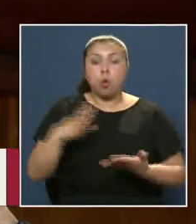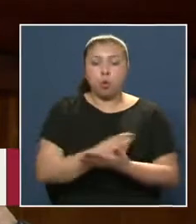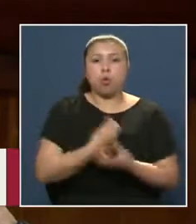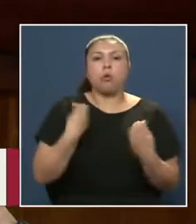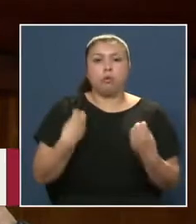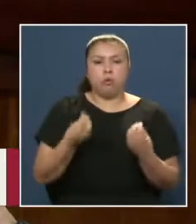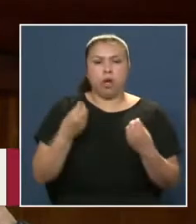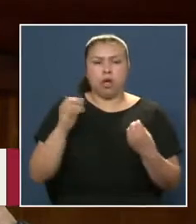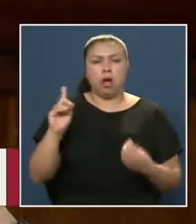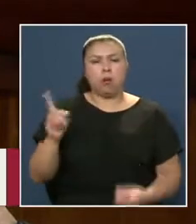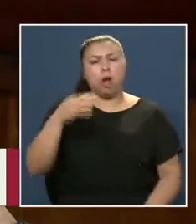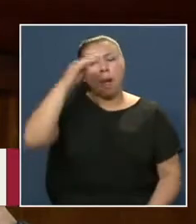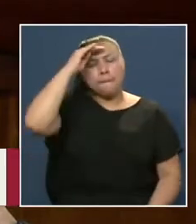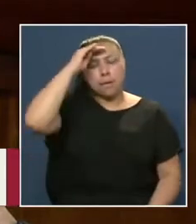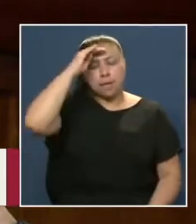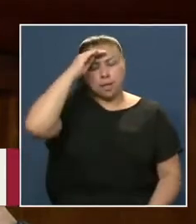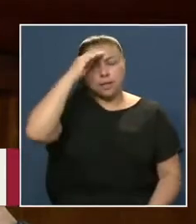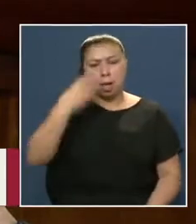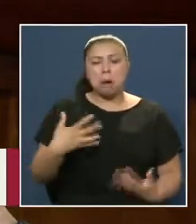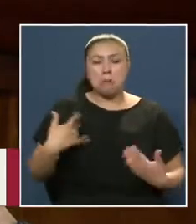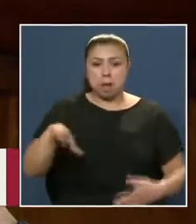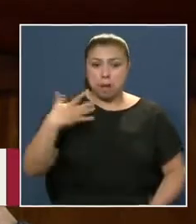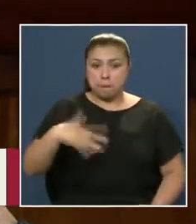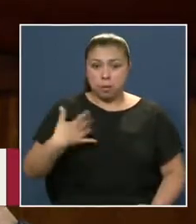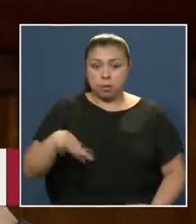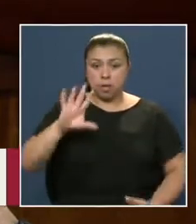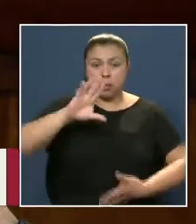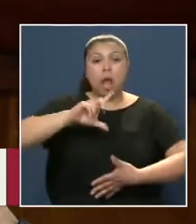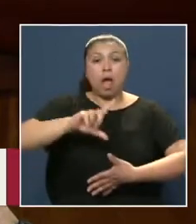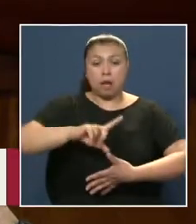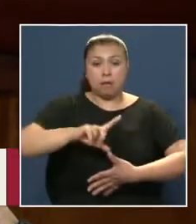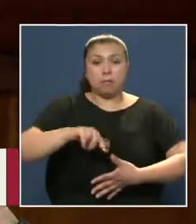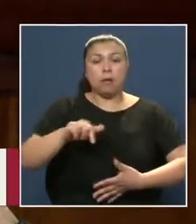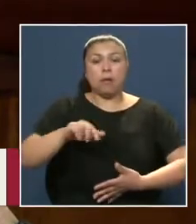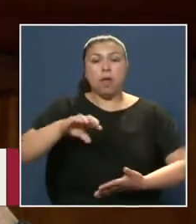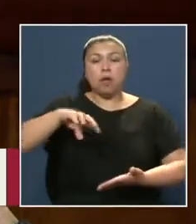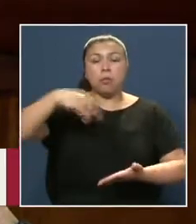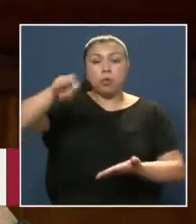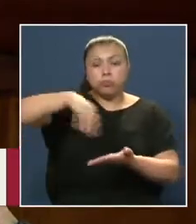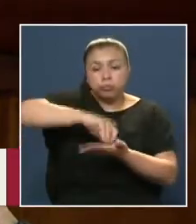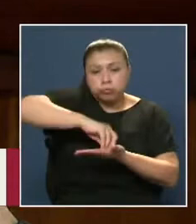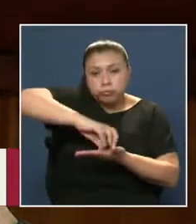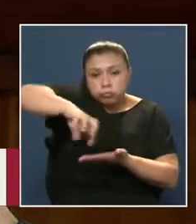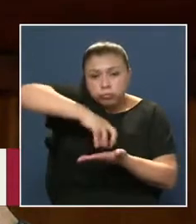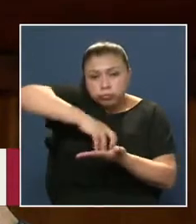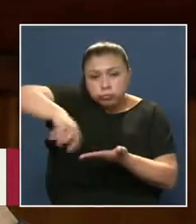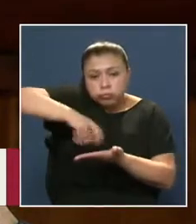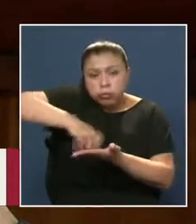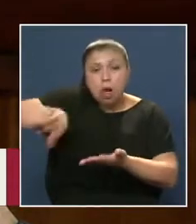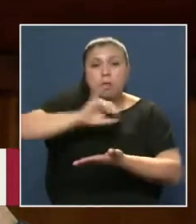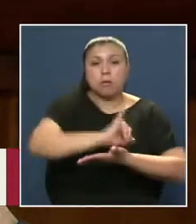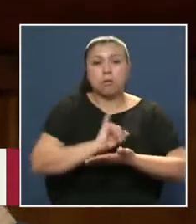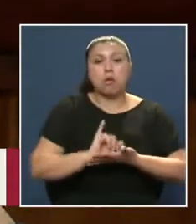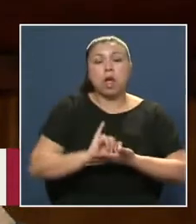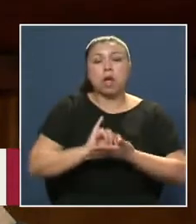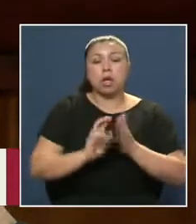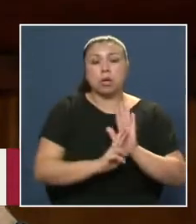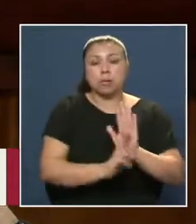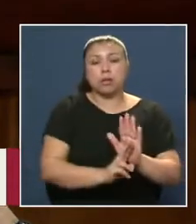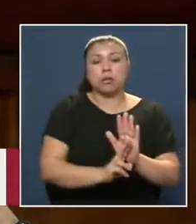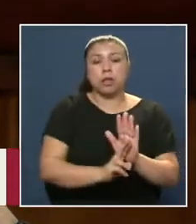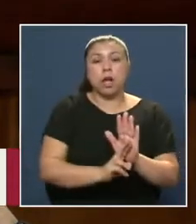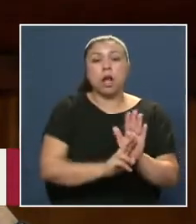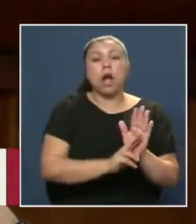Una de las primeras Experiencias en América Latina De real De centralización De un organismo Que representaba La sociedad civil